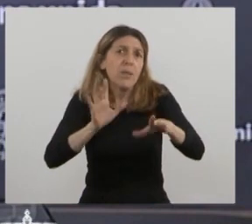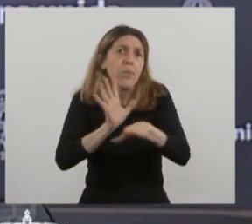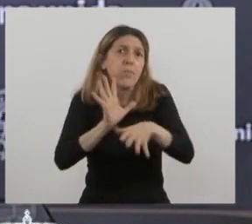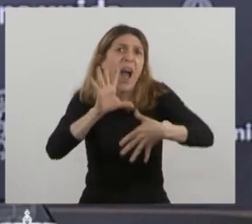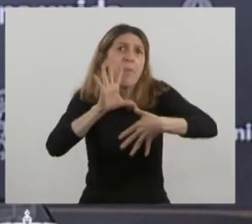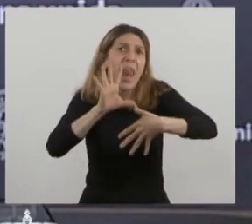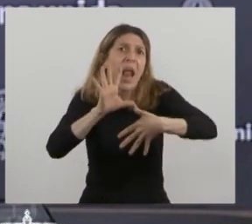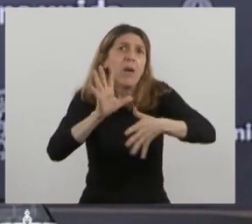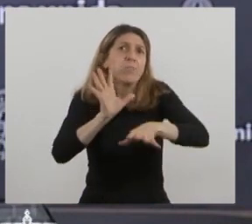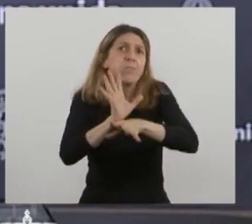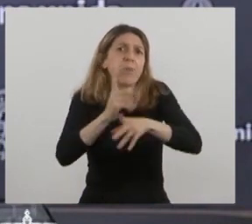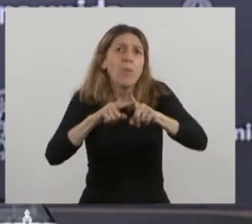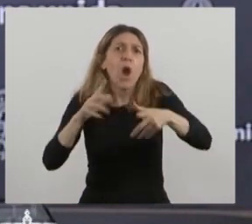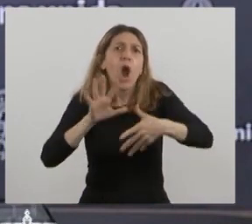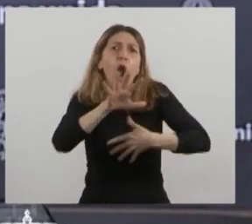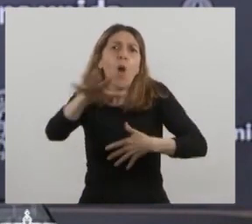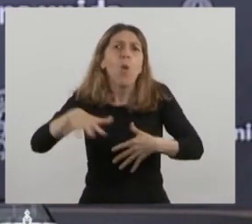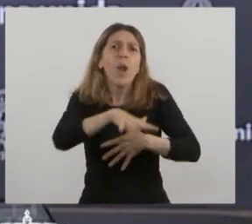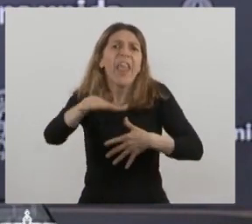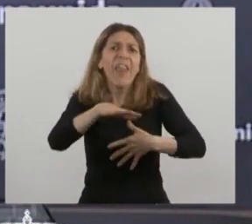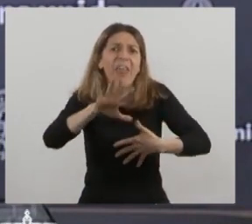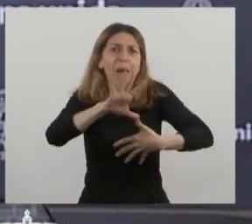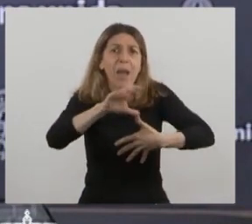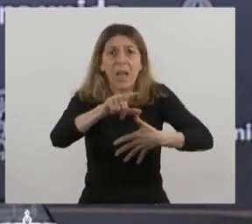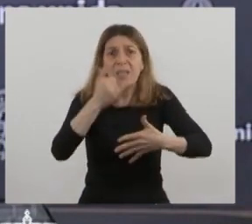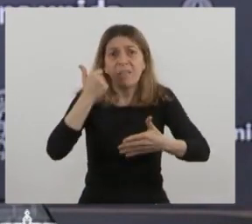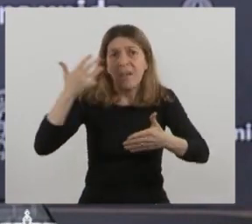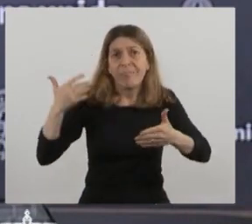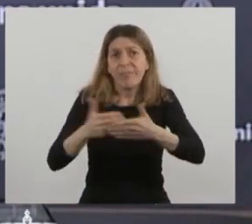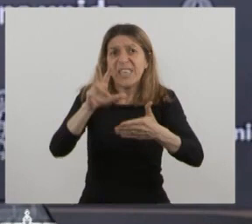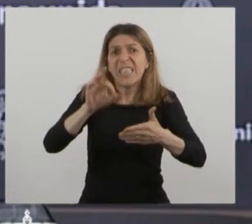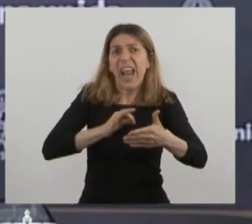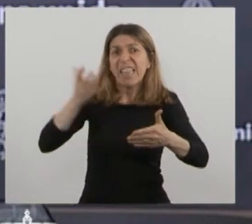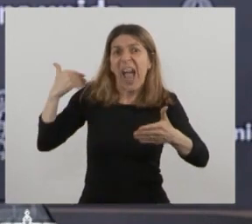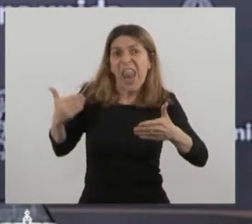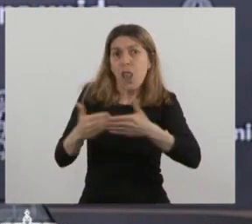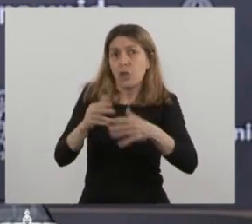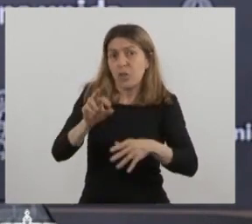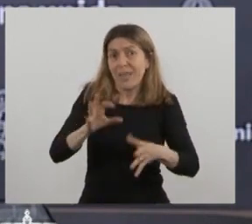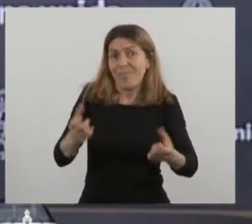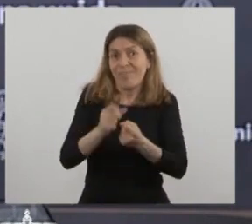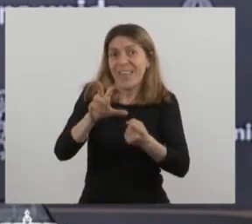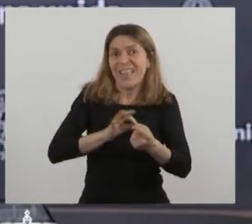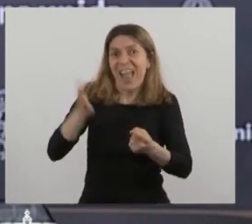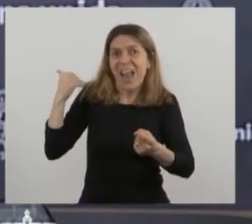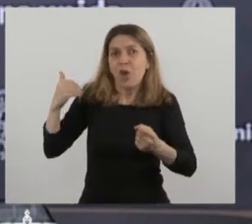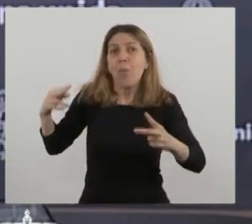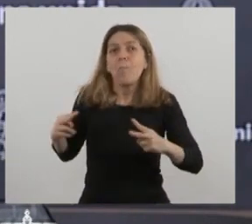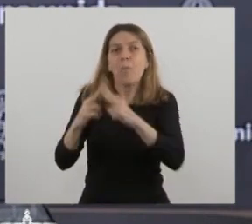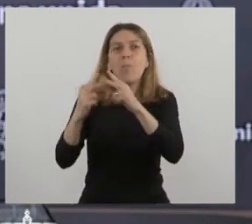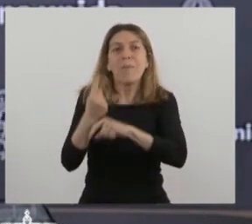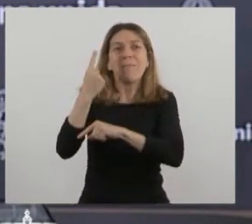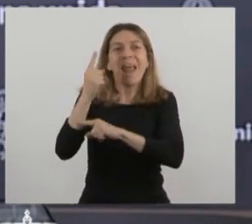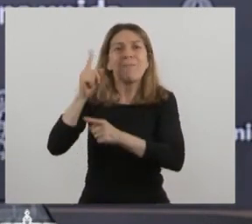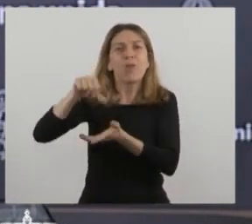un espacio en donde conmemoramos 30 años de aquella primera cumbre que se realizó en Guadalajara, México.